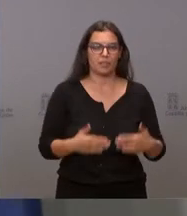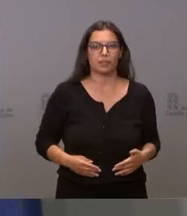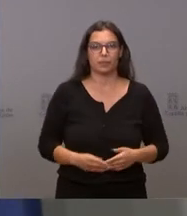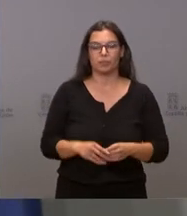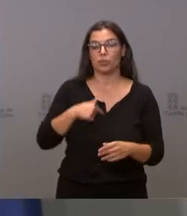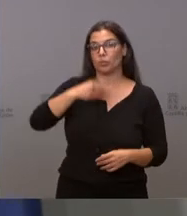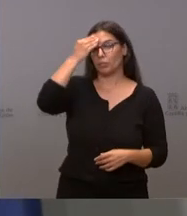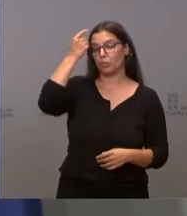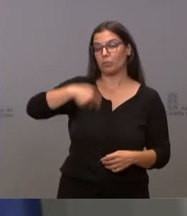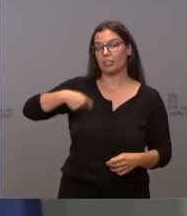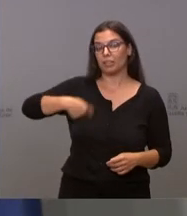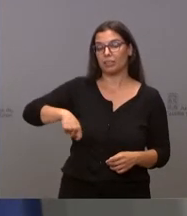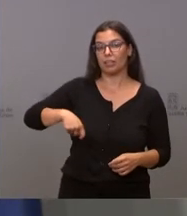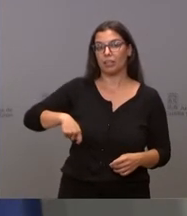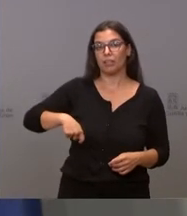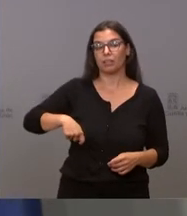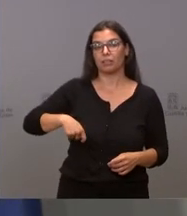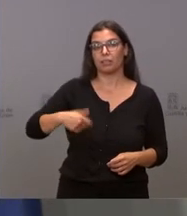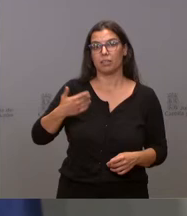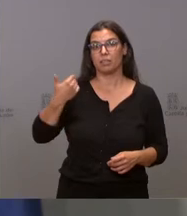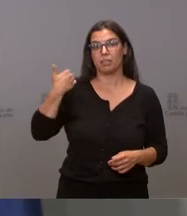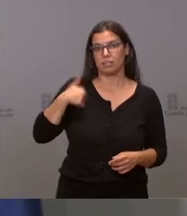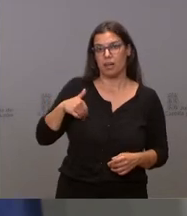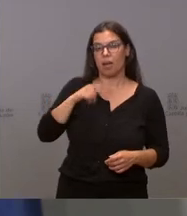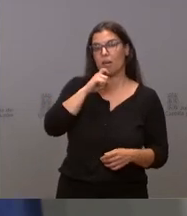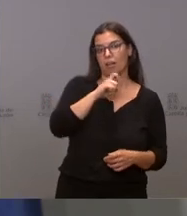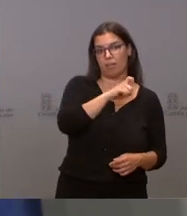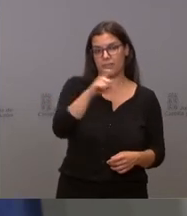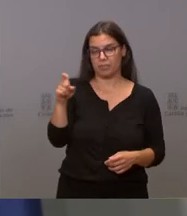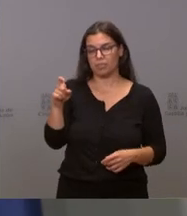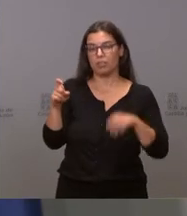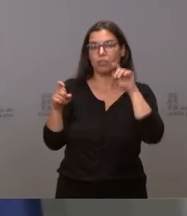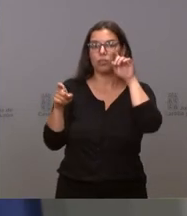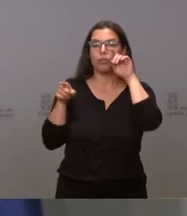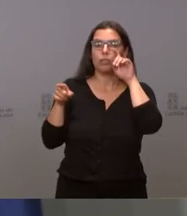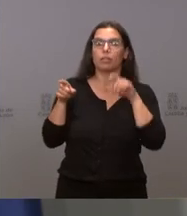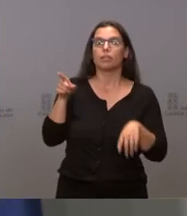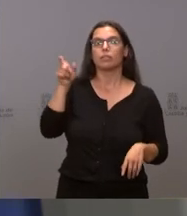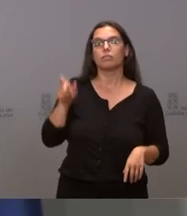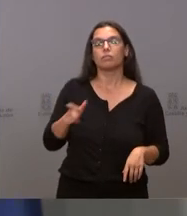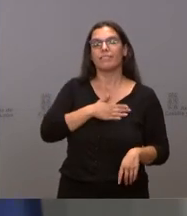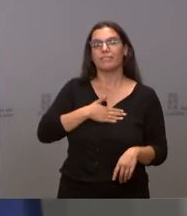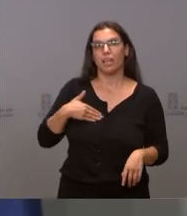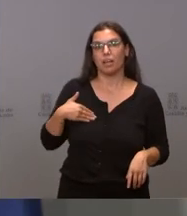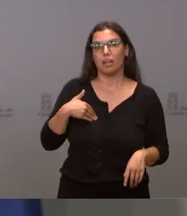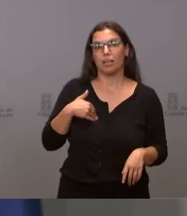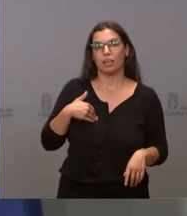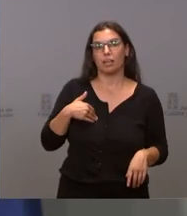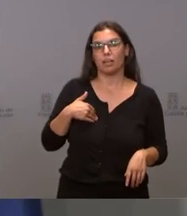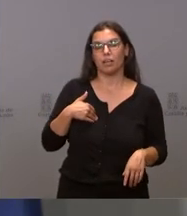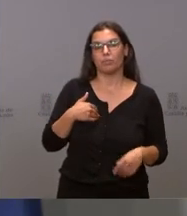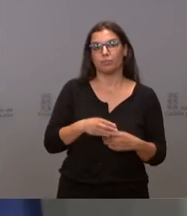Bueno, creo que el presidente ya ha comunicado su intención de contar con todo